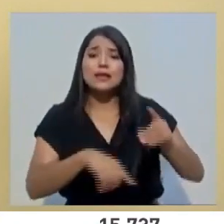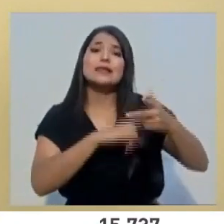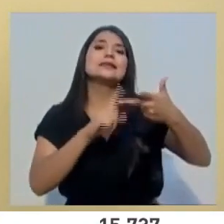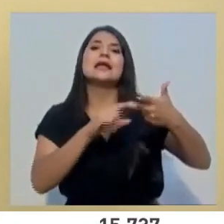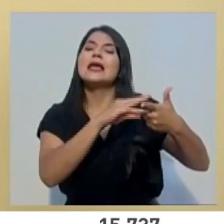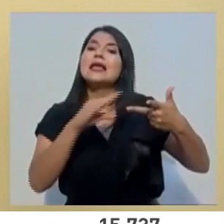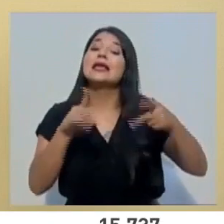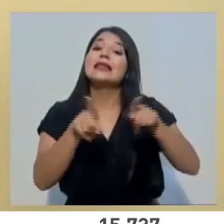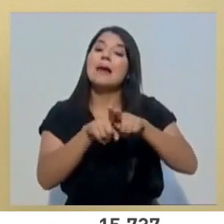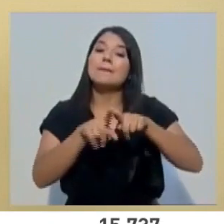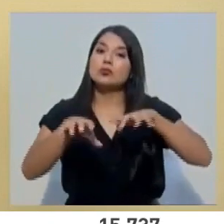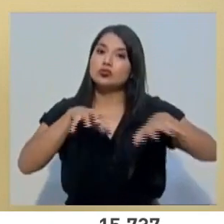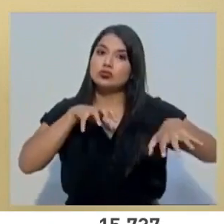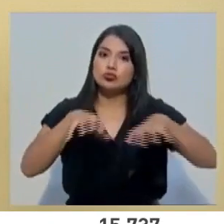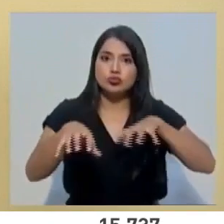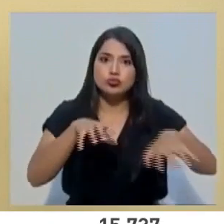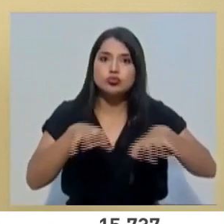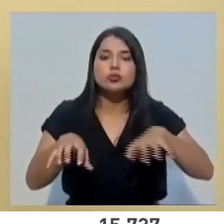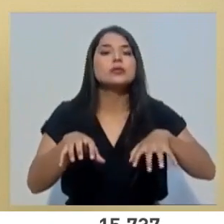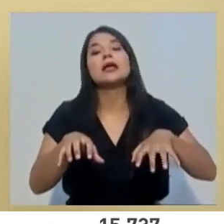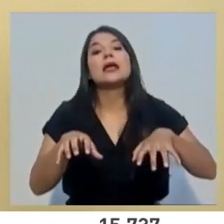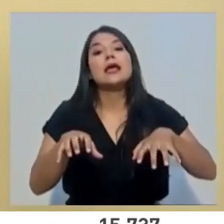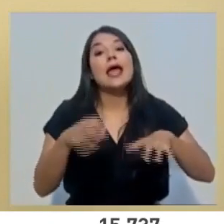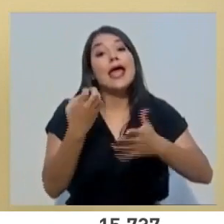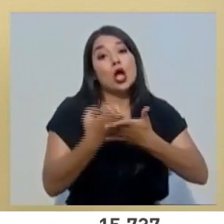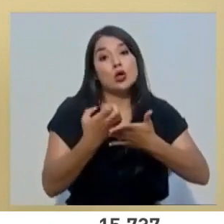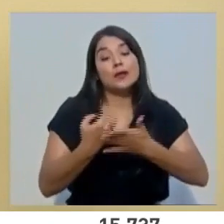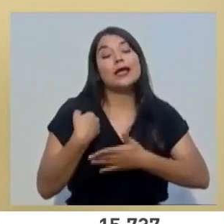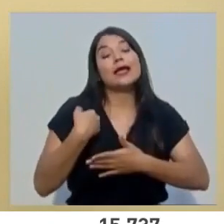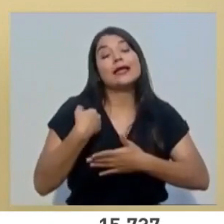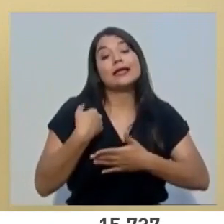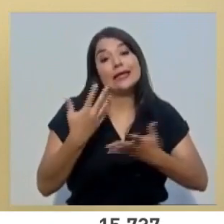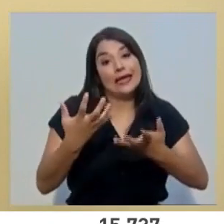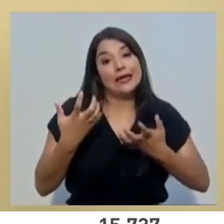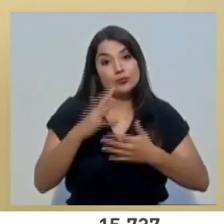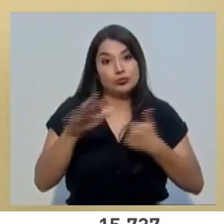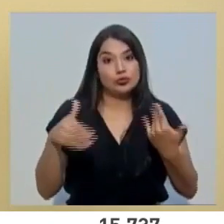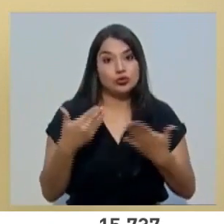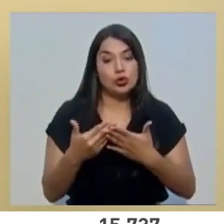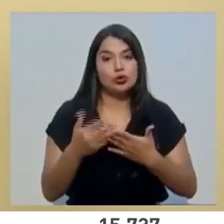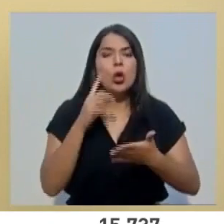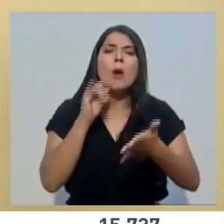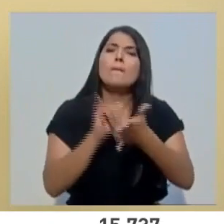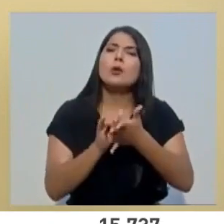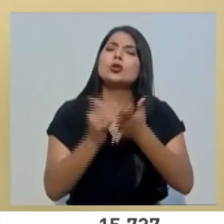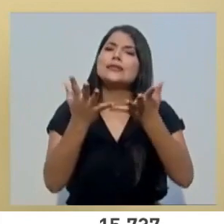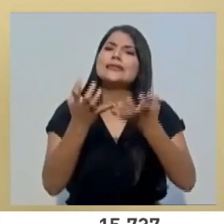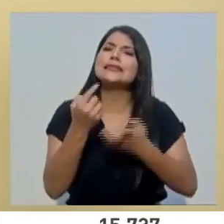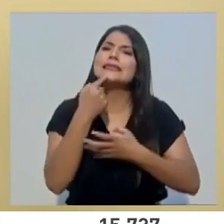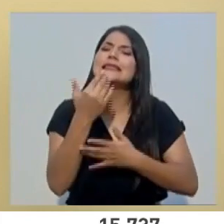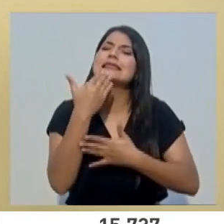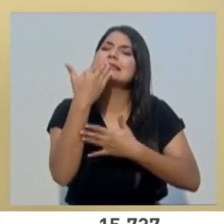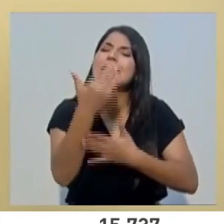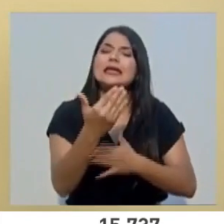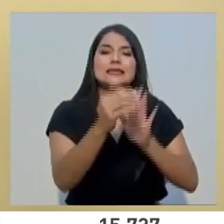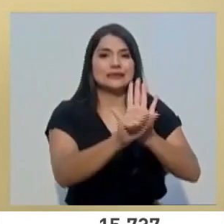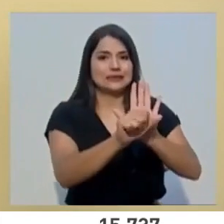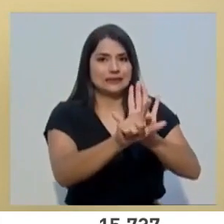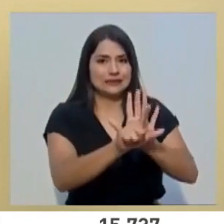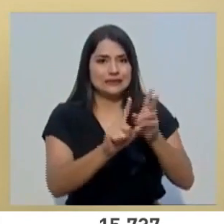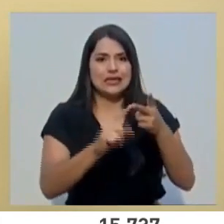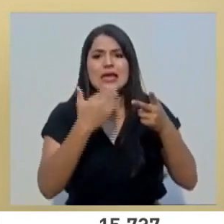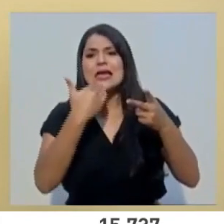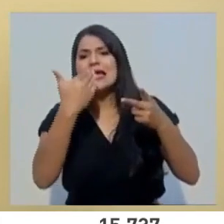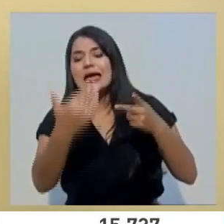también de la reactivación que estamos buscando todas y todos. Por ello queremos agradecer a la Asamblea Legislativa,